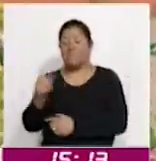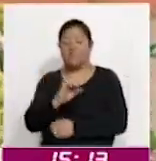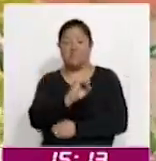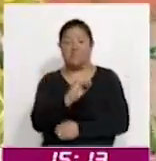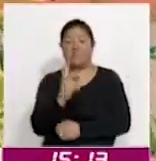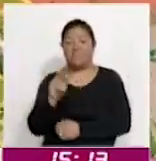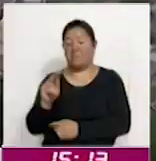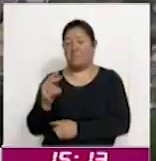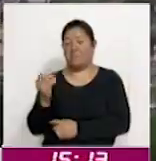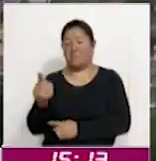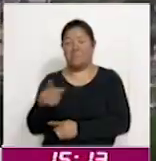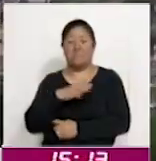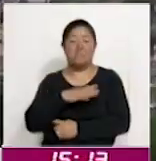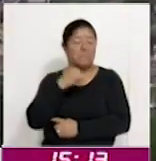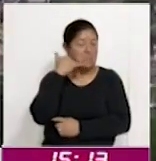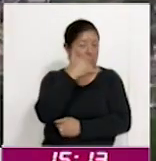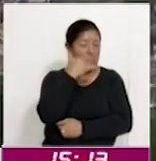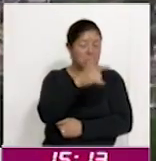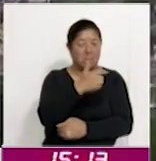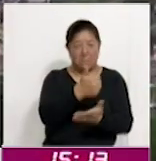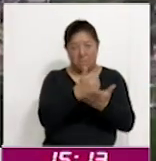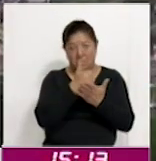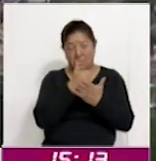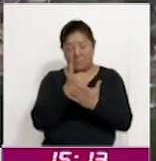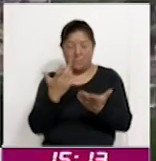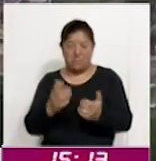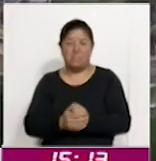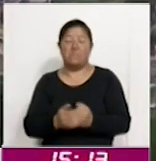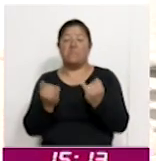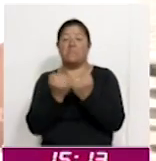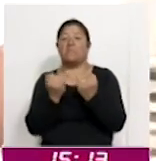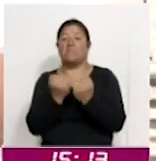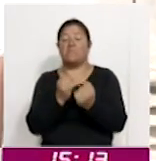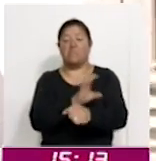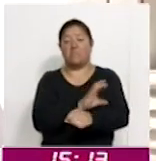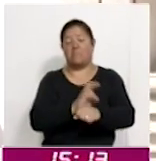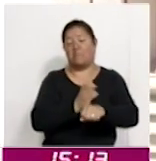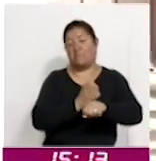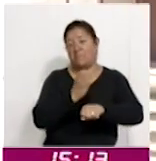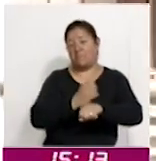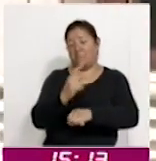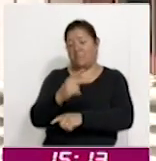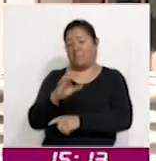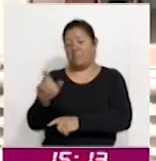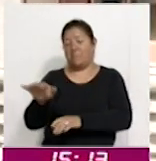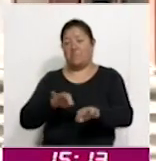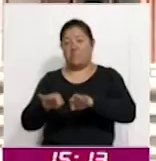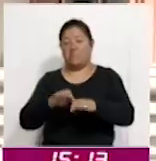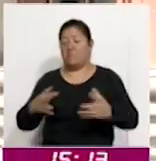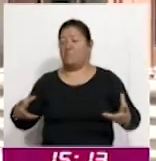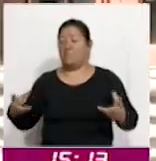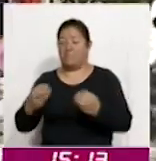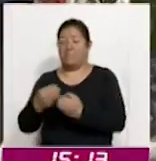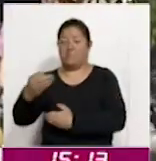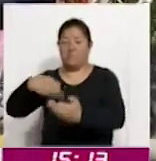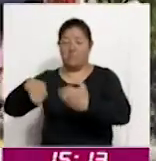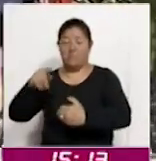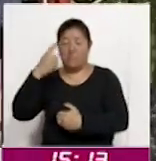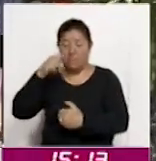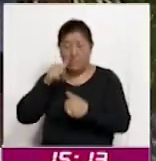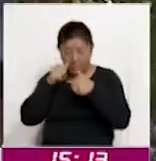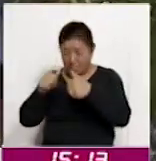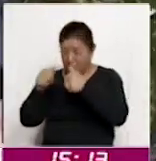autoridades municipales para recibir ayuda. Reiteró también que la coordinación estatal de protección civil trabaja de manera conjunta con los municipios para atender a las familias más